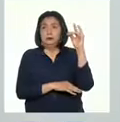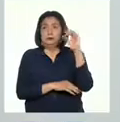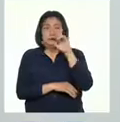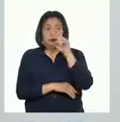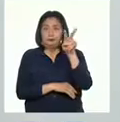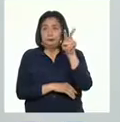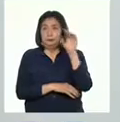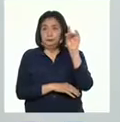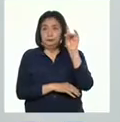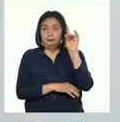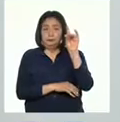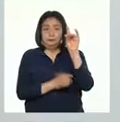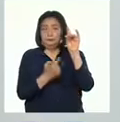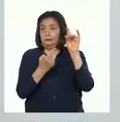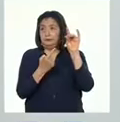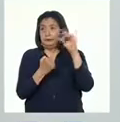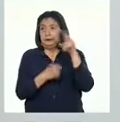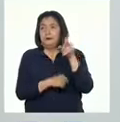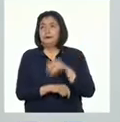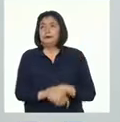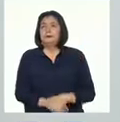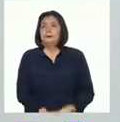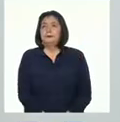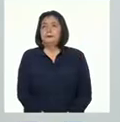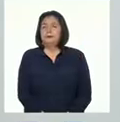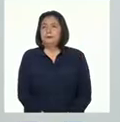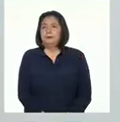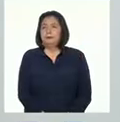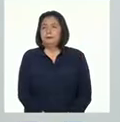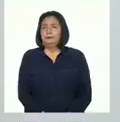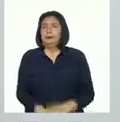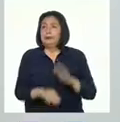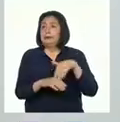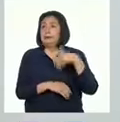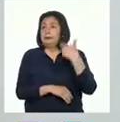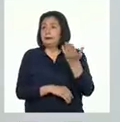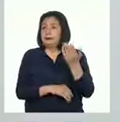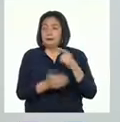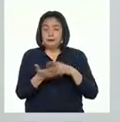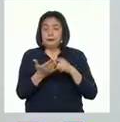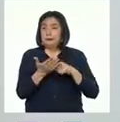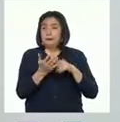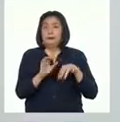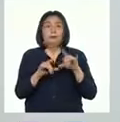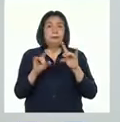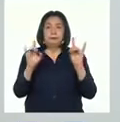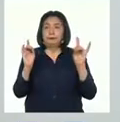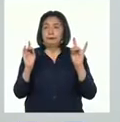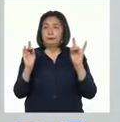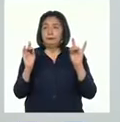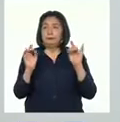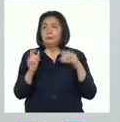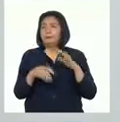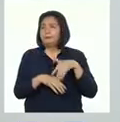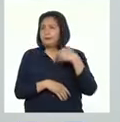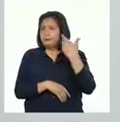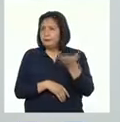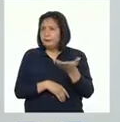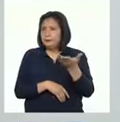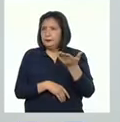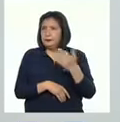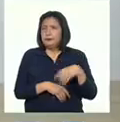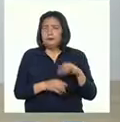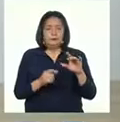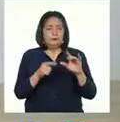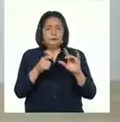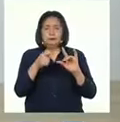Miren, mi índice y anular con mi pulgar. Y luego mi otra mano izquierda también. Luego voy a mover